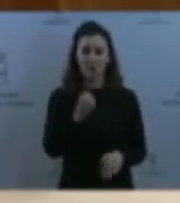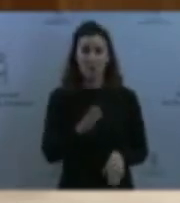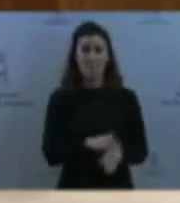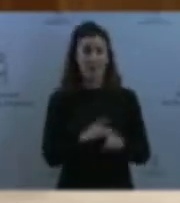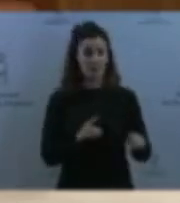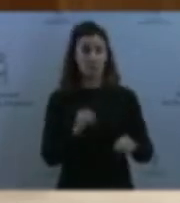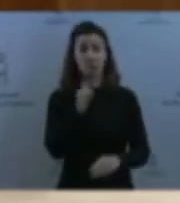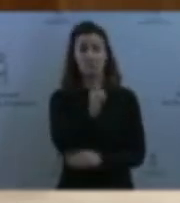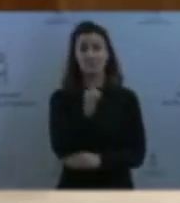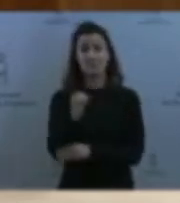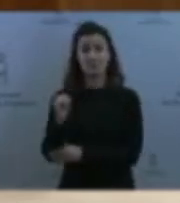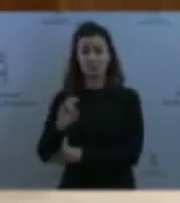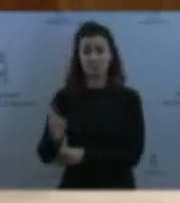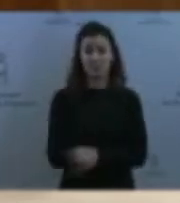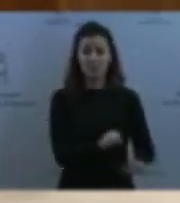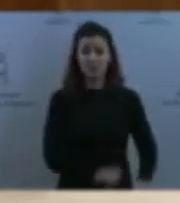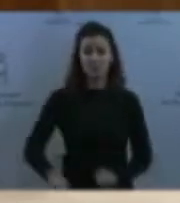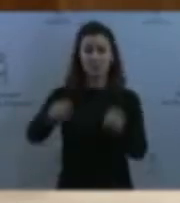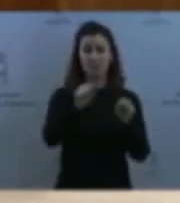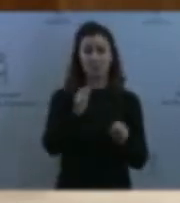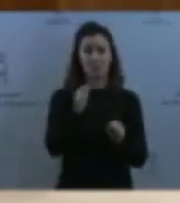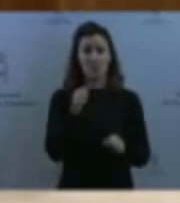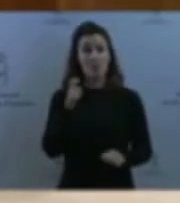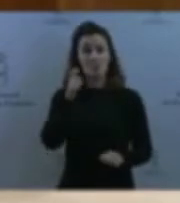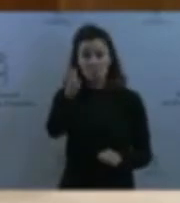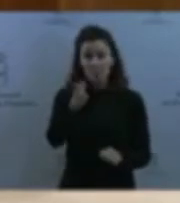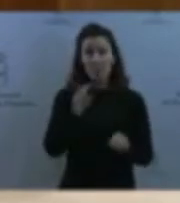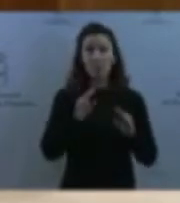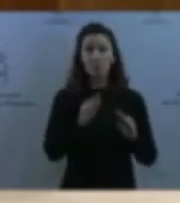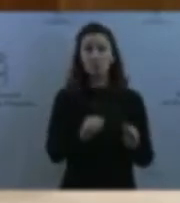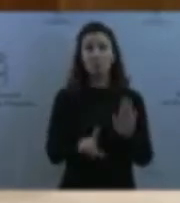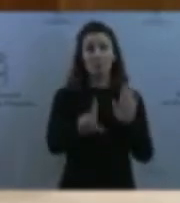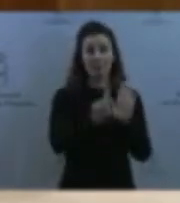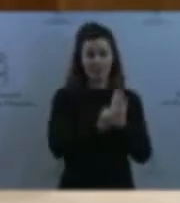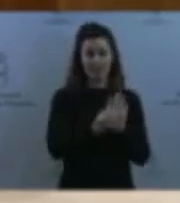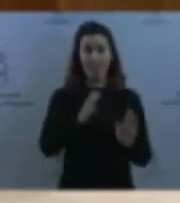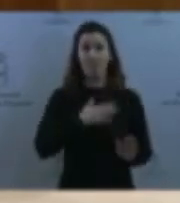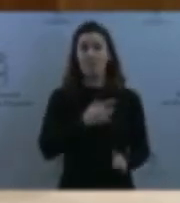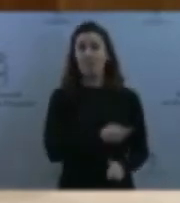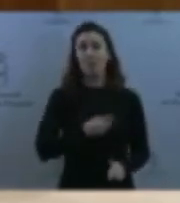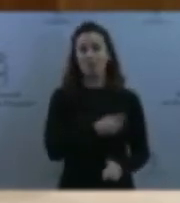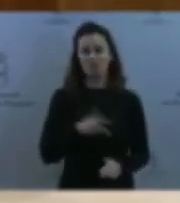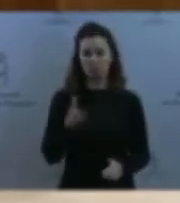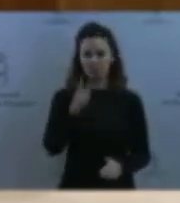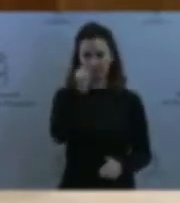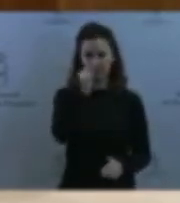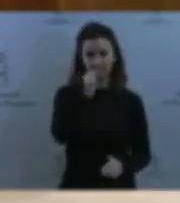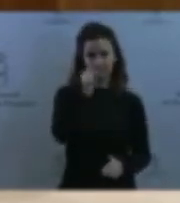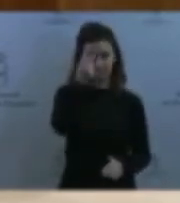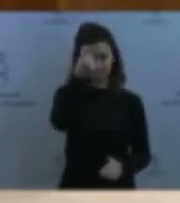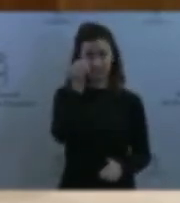jurisprudencia del Tribunal Supremo, el propio Comité de los Derechos del Niño, que todavía en el informe de 2017